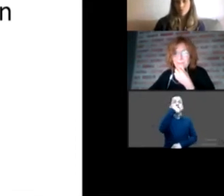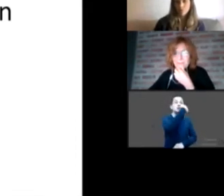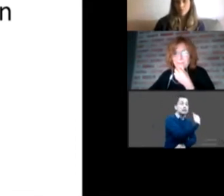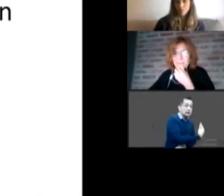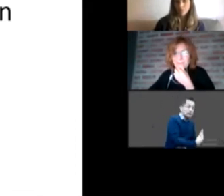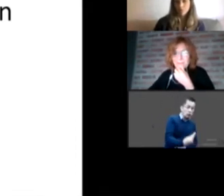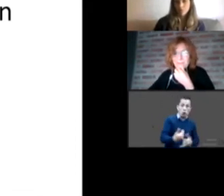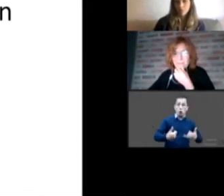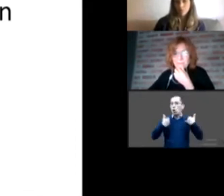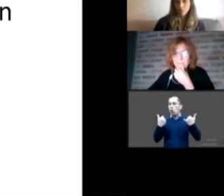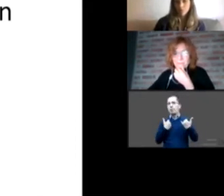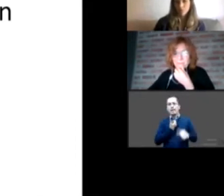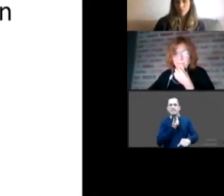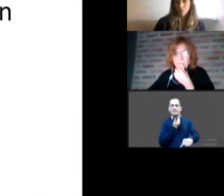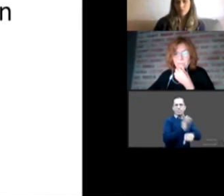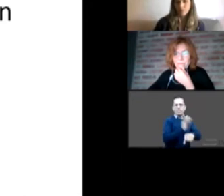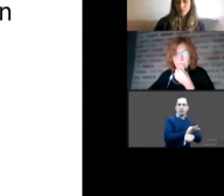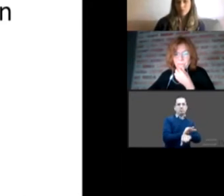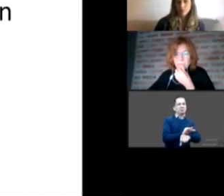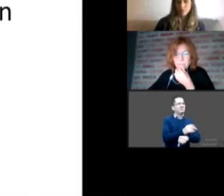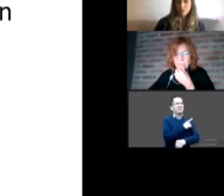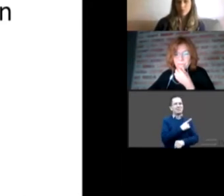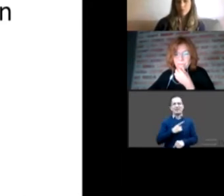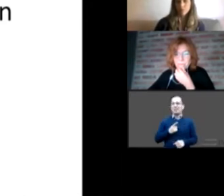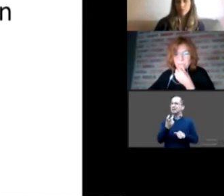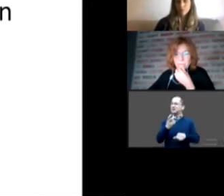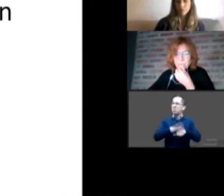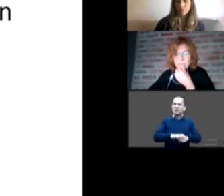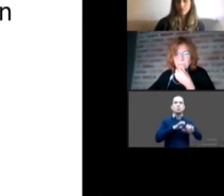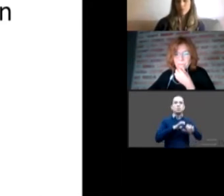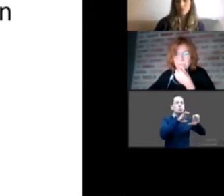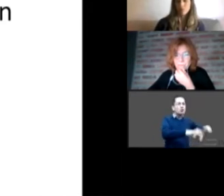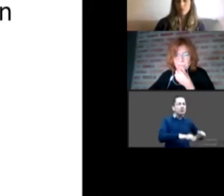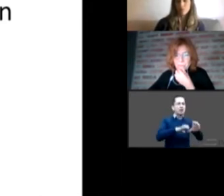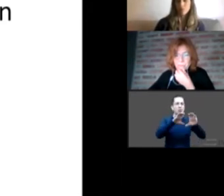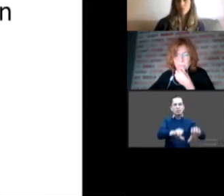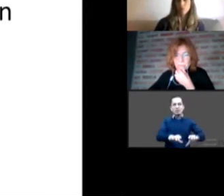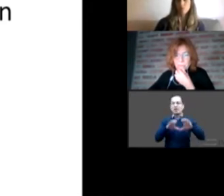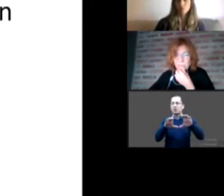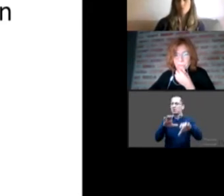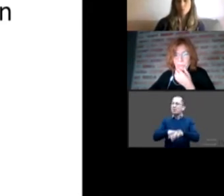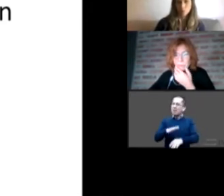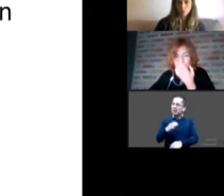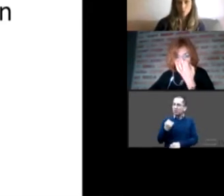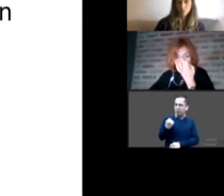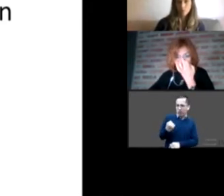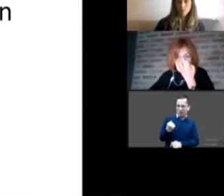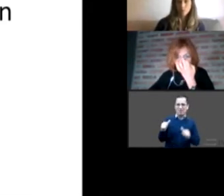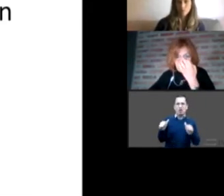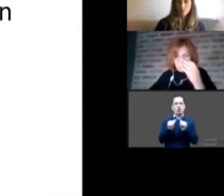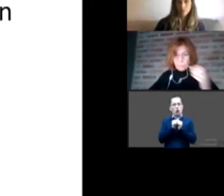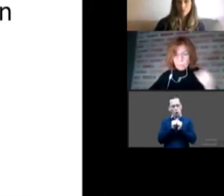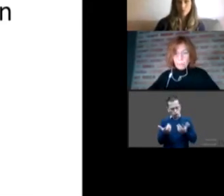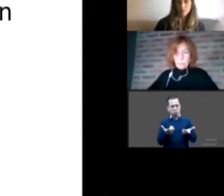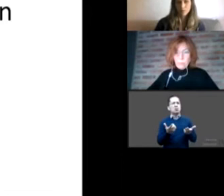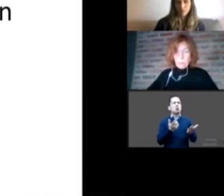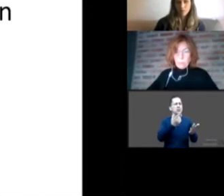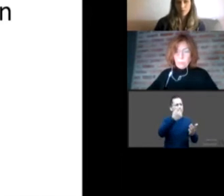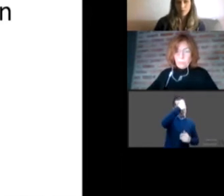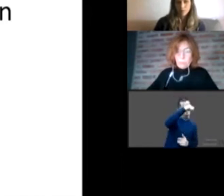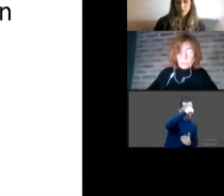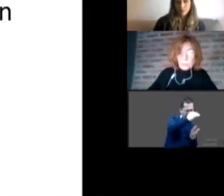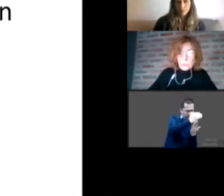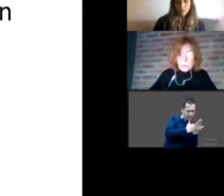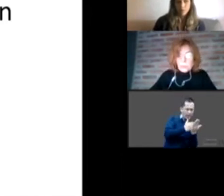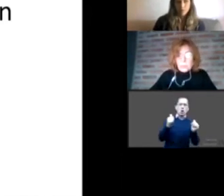insisto en la implementación creo que a nivel de marcos teóricos y de apuestas bien pensadas